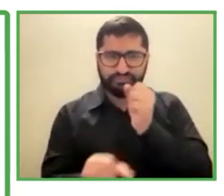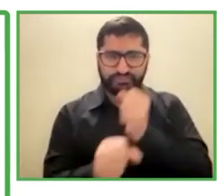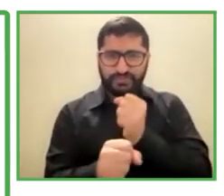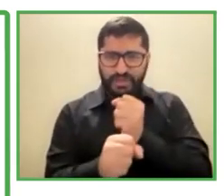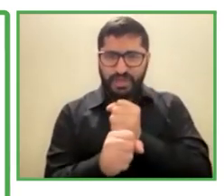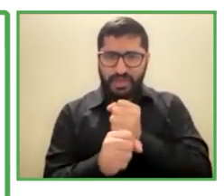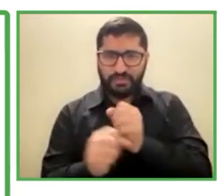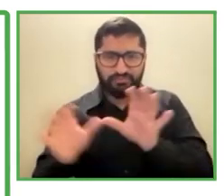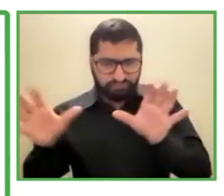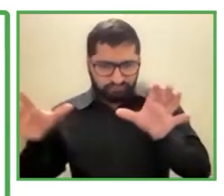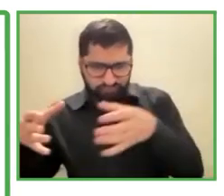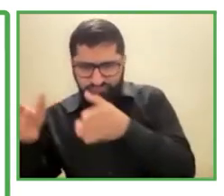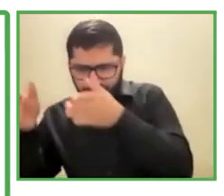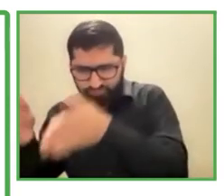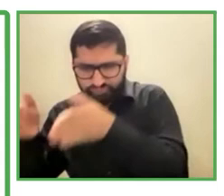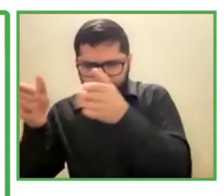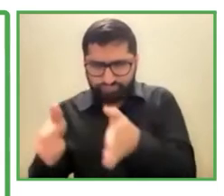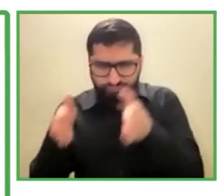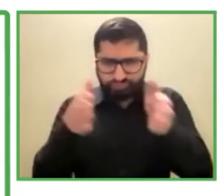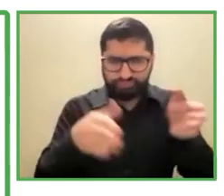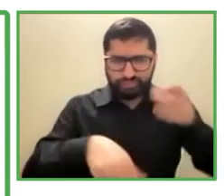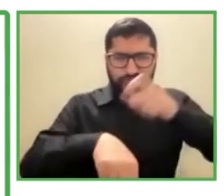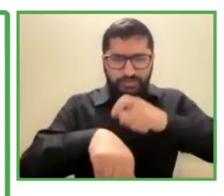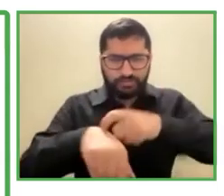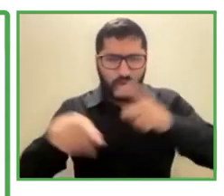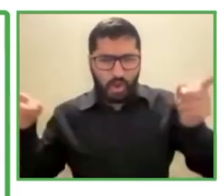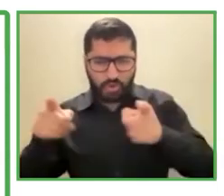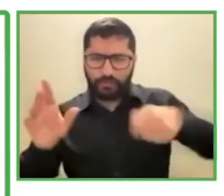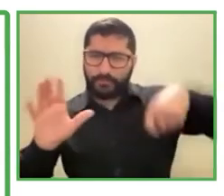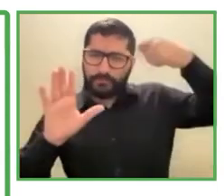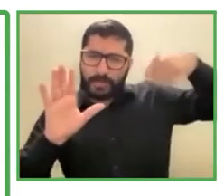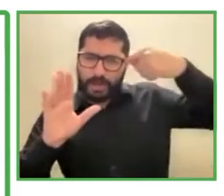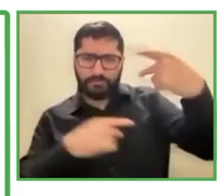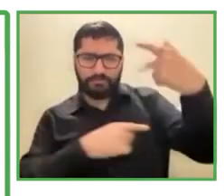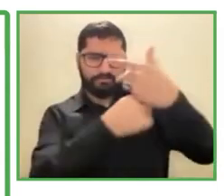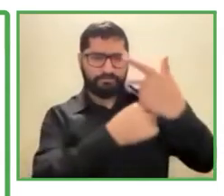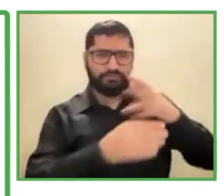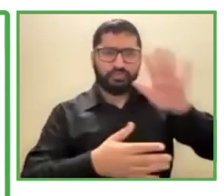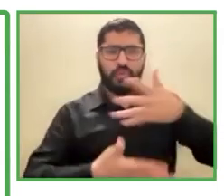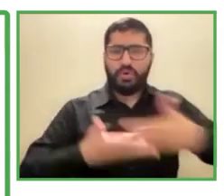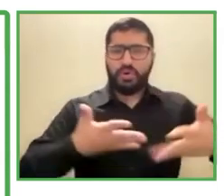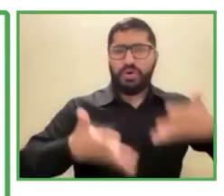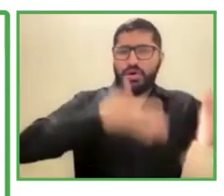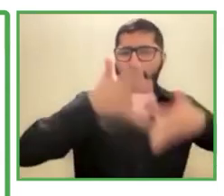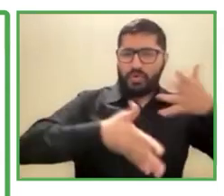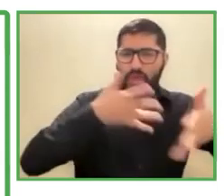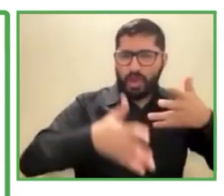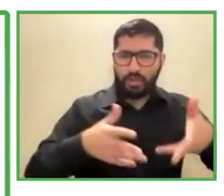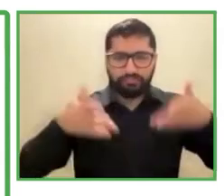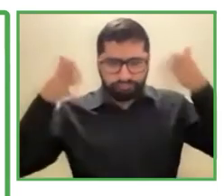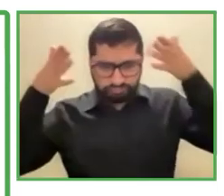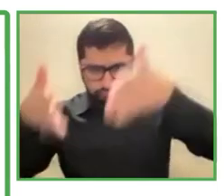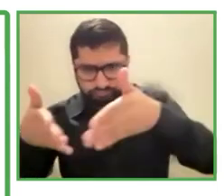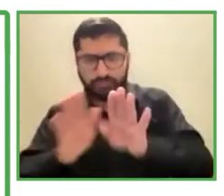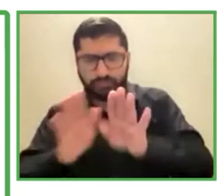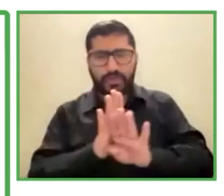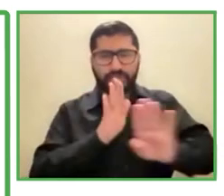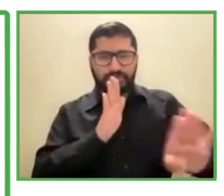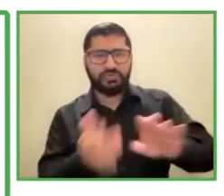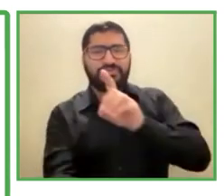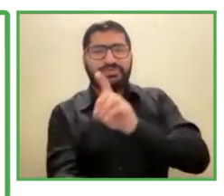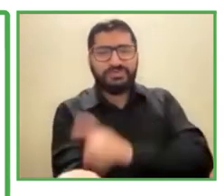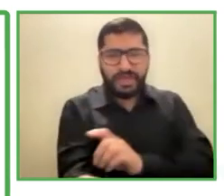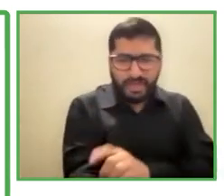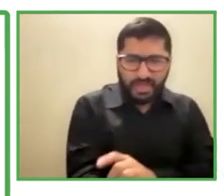lenguaje de señas austriaco por ejemplo en influencia prevención del VIH o nutrición y salud y estos videos